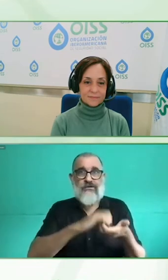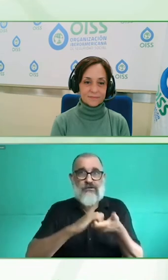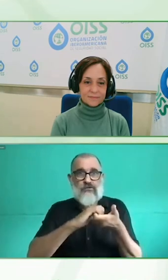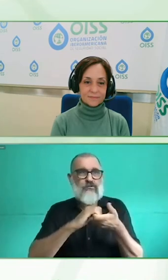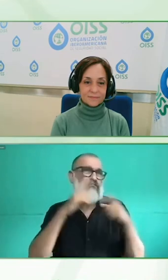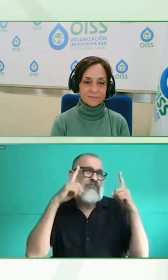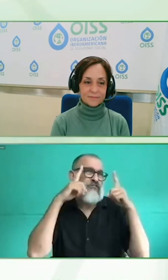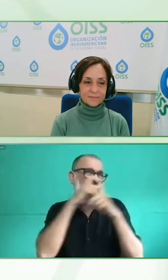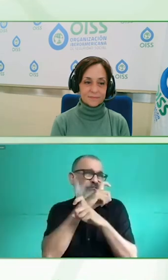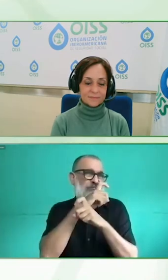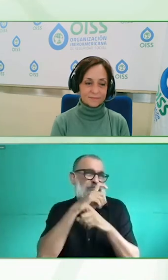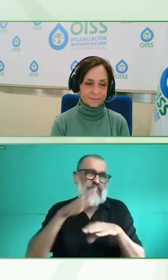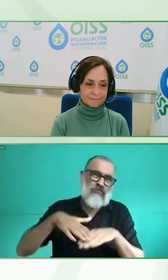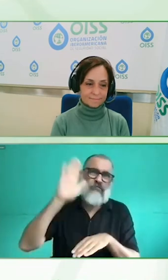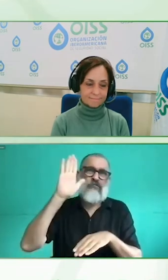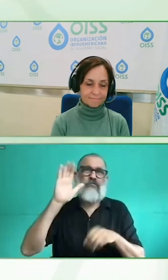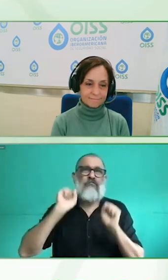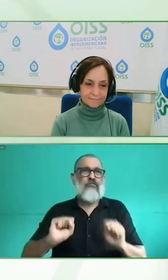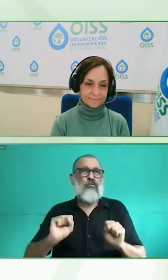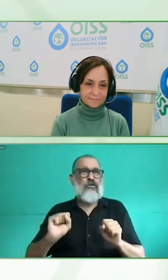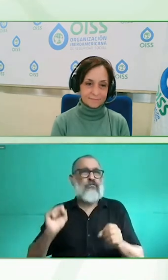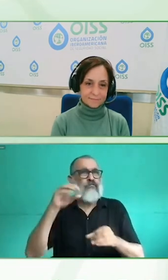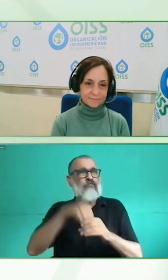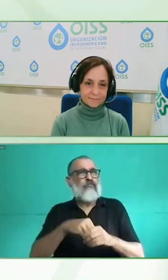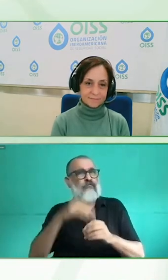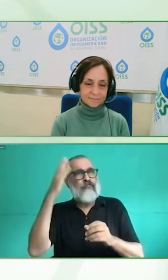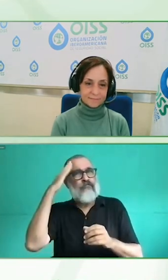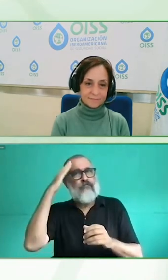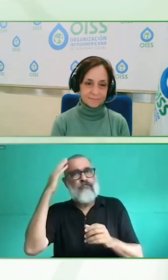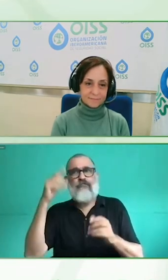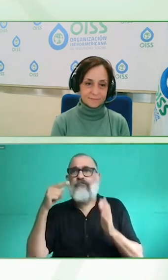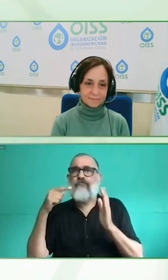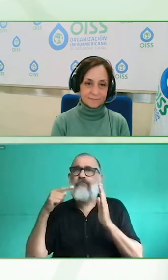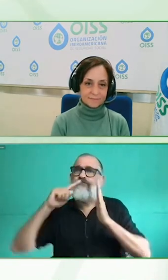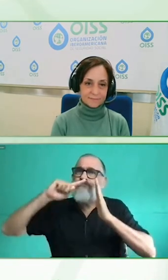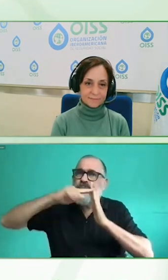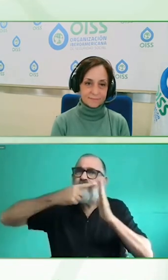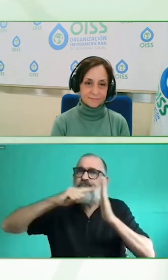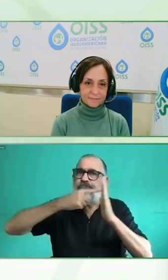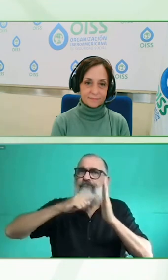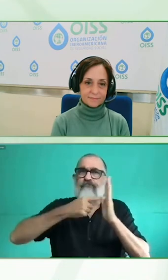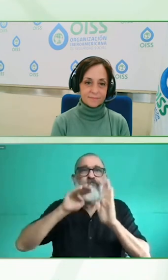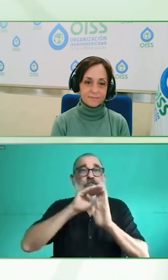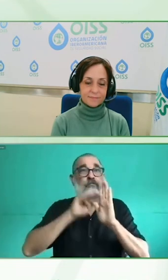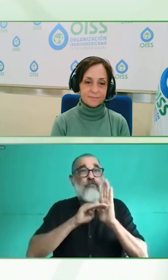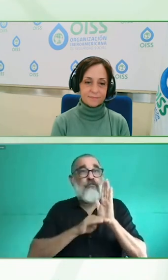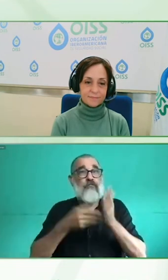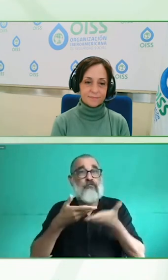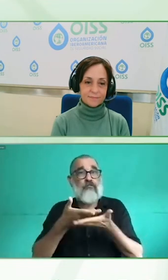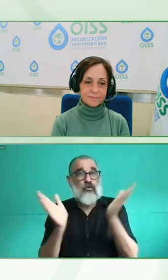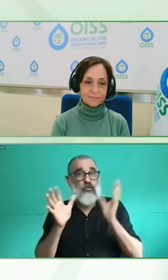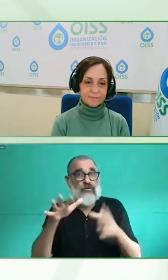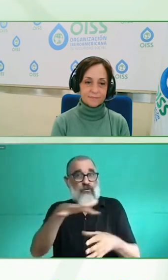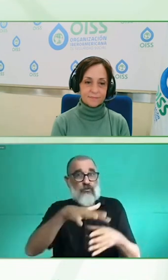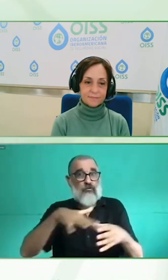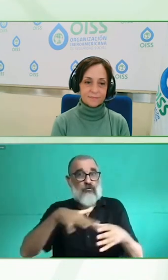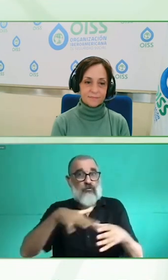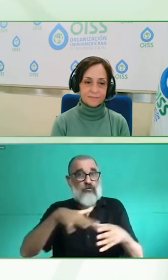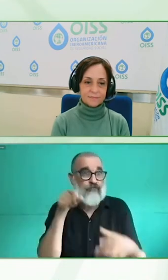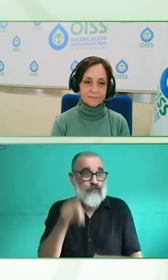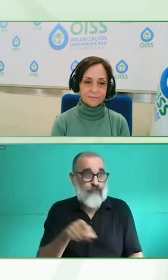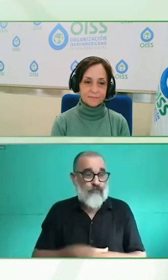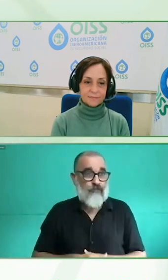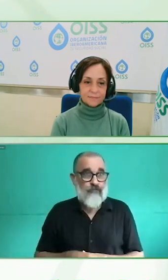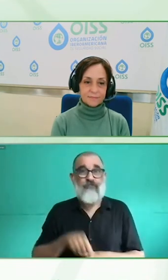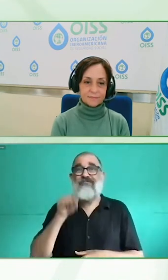comenzamos a trabajar con un diagnóstico para entender qué están haciendo y cómo están compuestas internamente y cómo es su cultura, para luego empezar a trabajar en